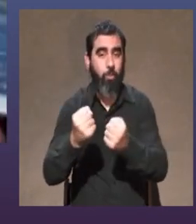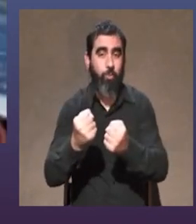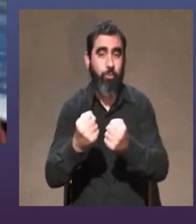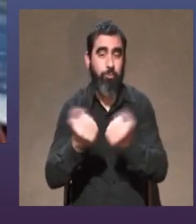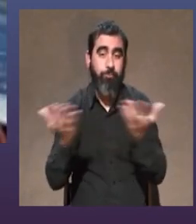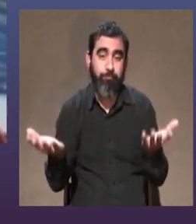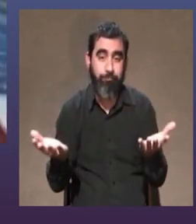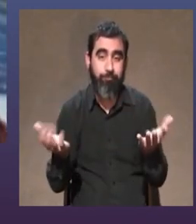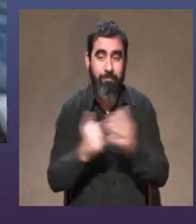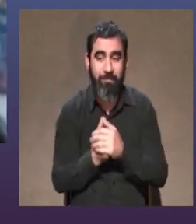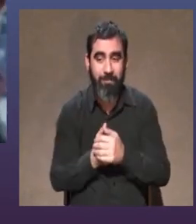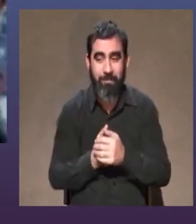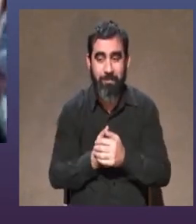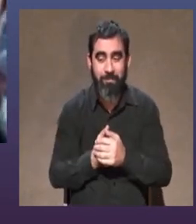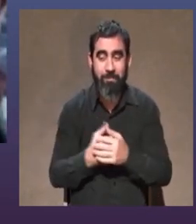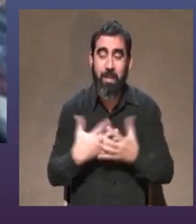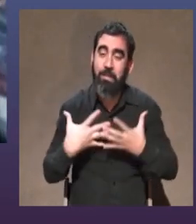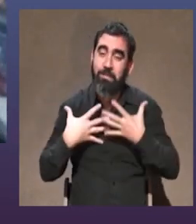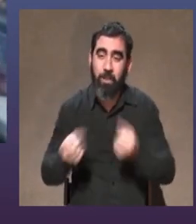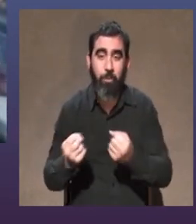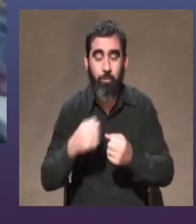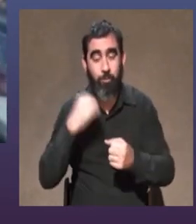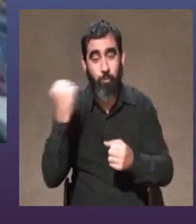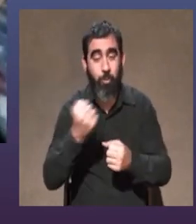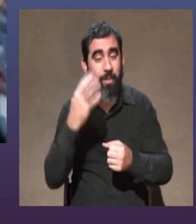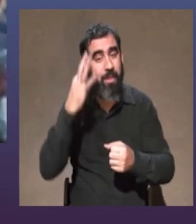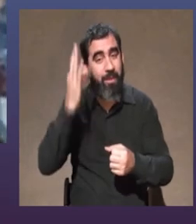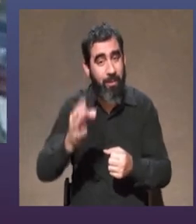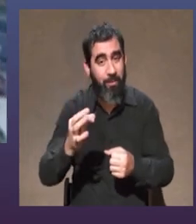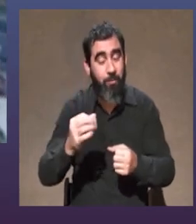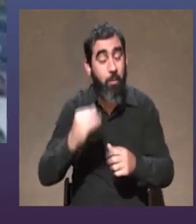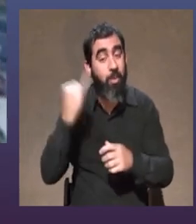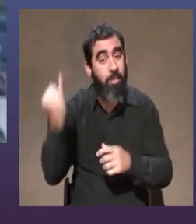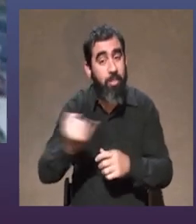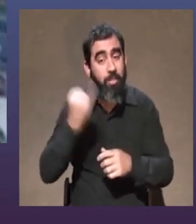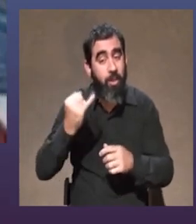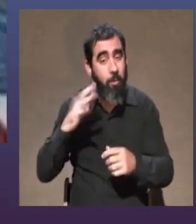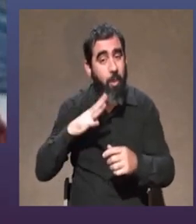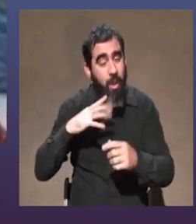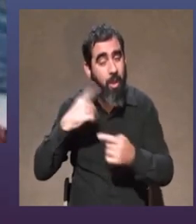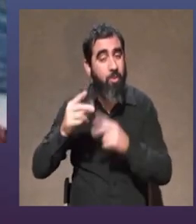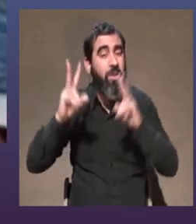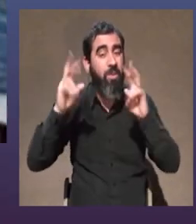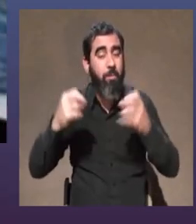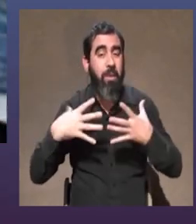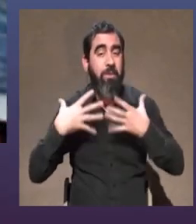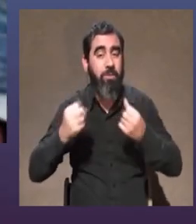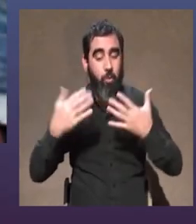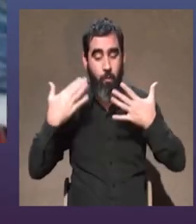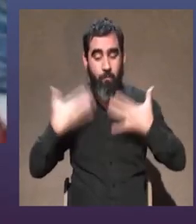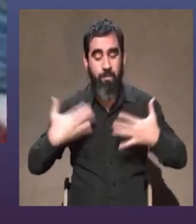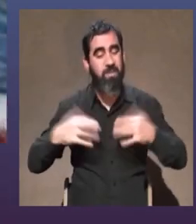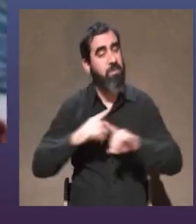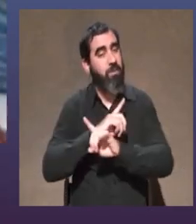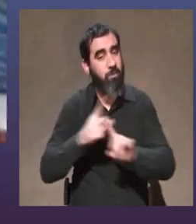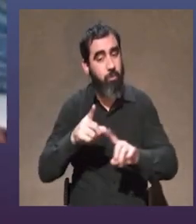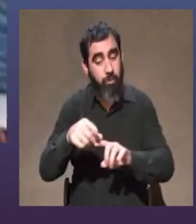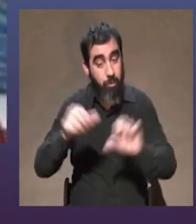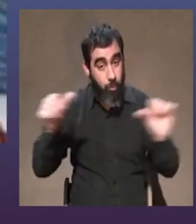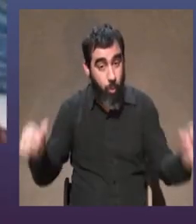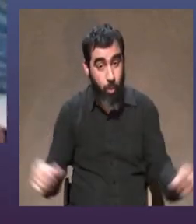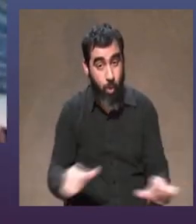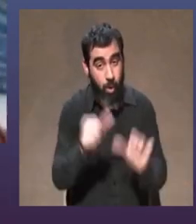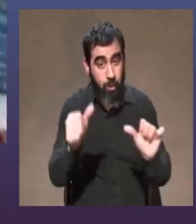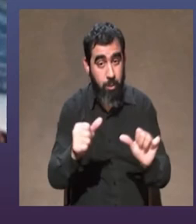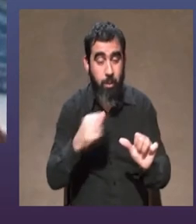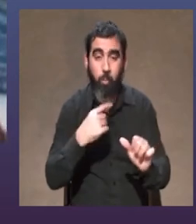como me parece que cuando pasa el tiempo más te afirmás y no hablo solo de la salud física esta es una